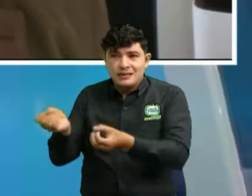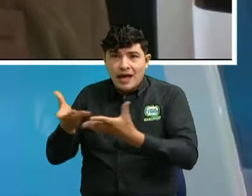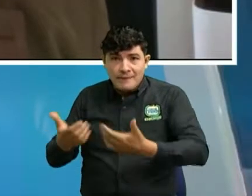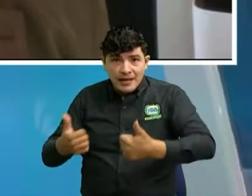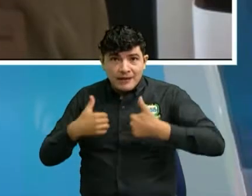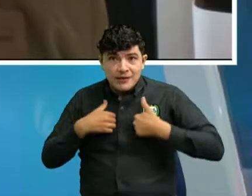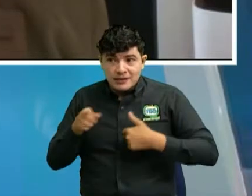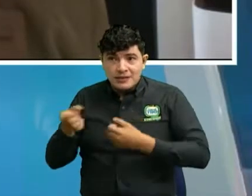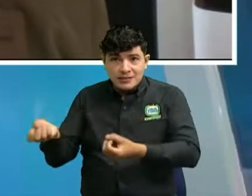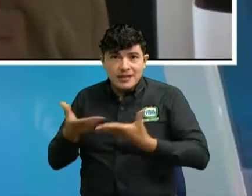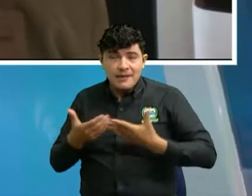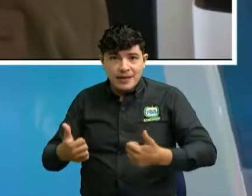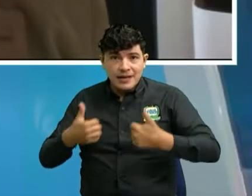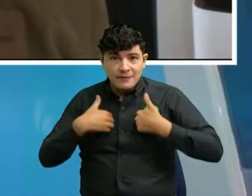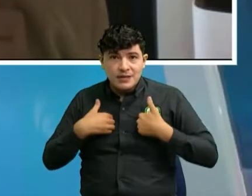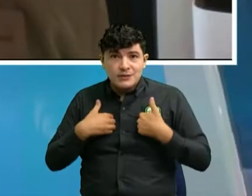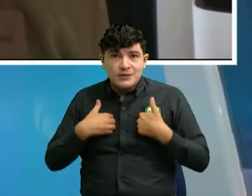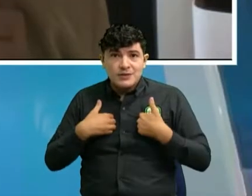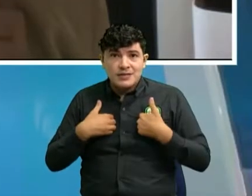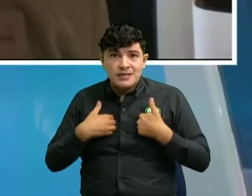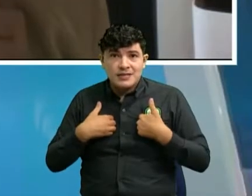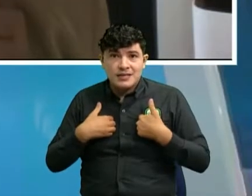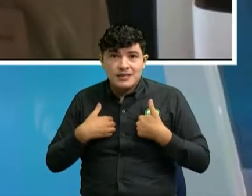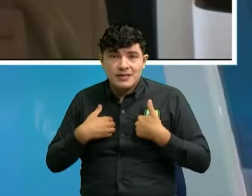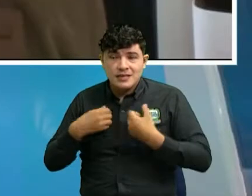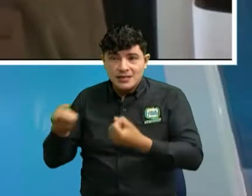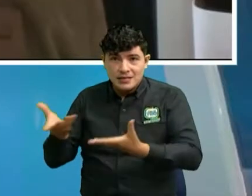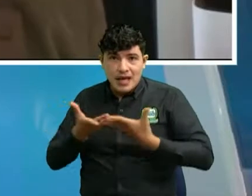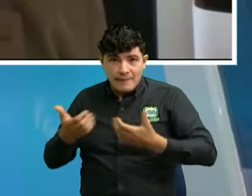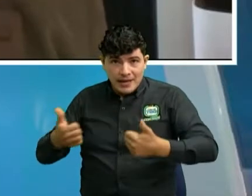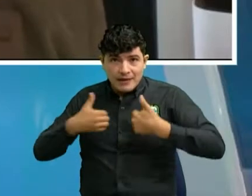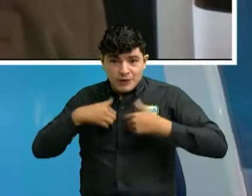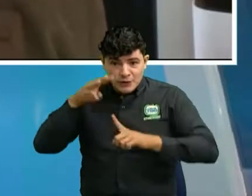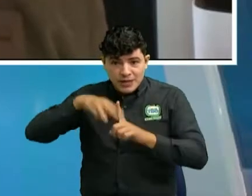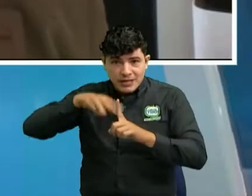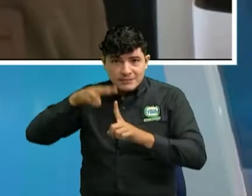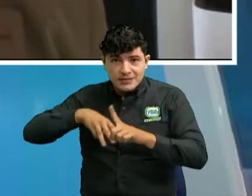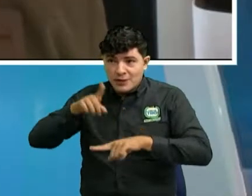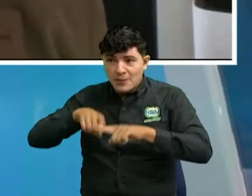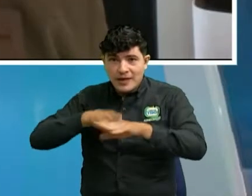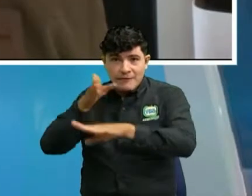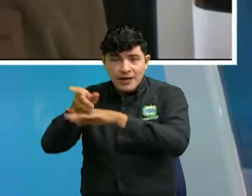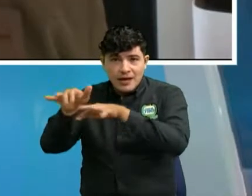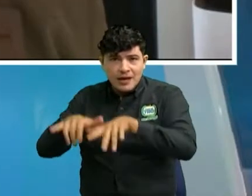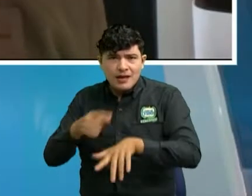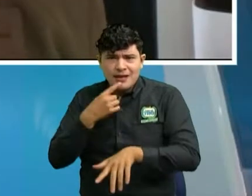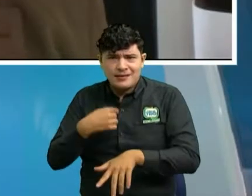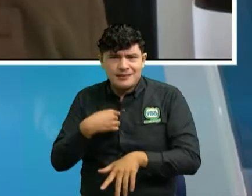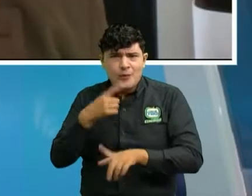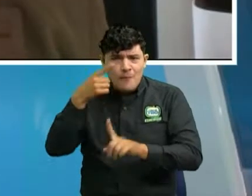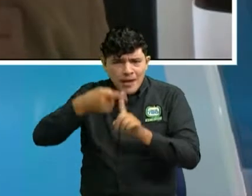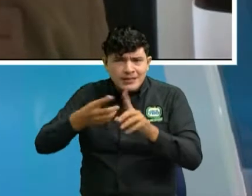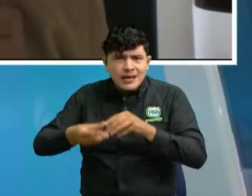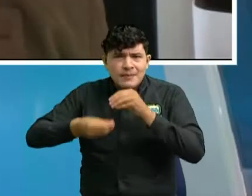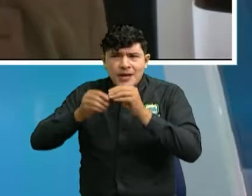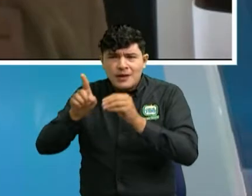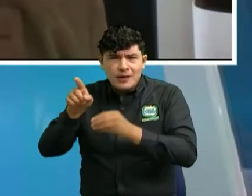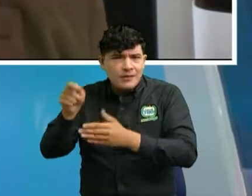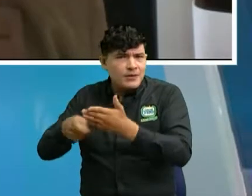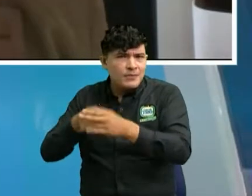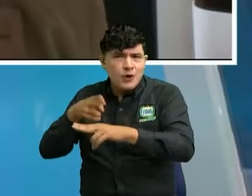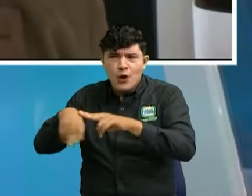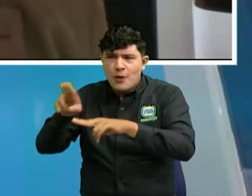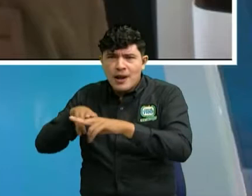llamaron que no le diéramos, que no podíamos pagar las cotas porque estaban las oficinas cerradas. Dijeron que cada mes que había pasado había que pagarlo normalmente